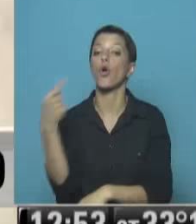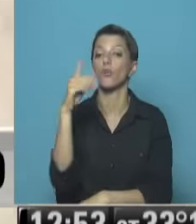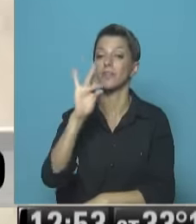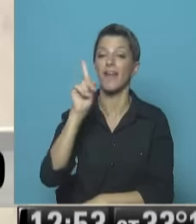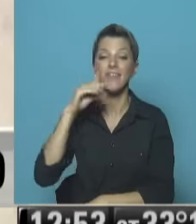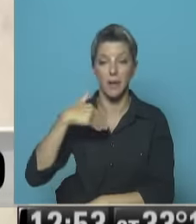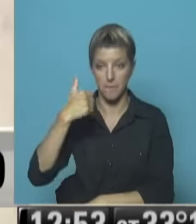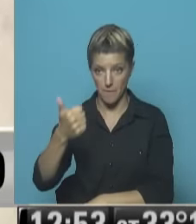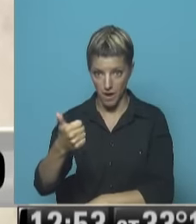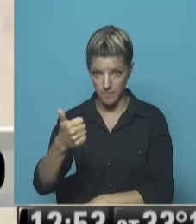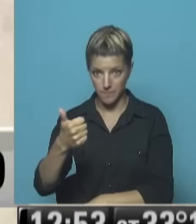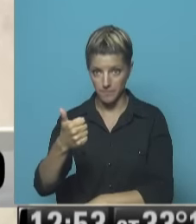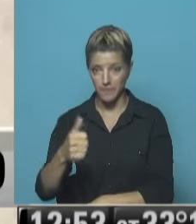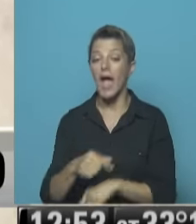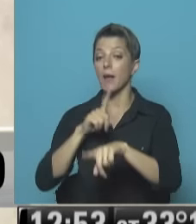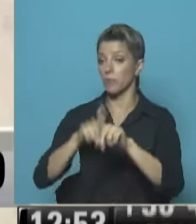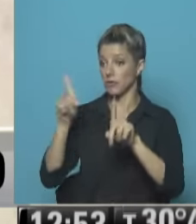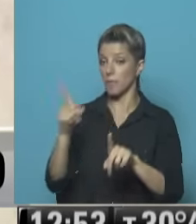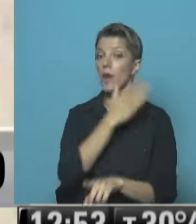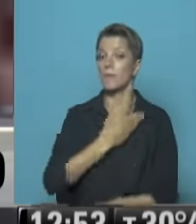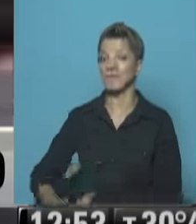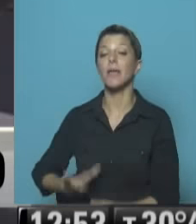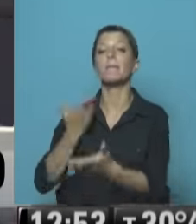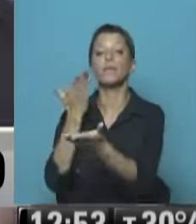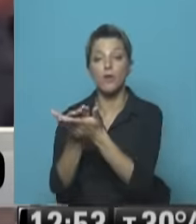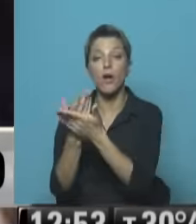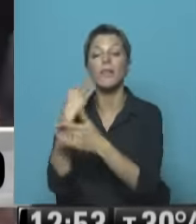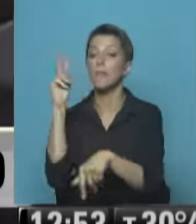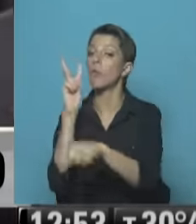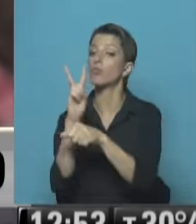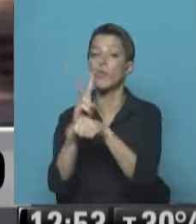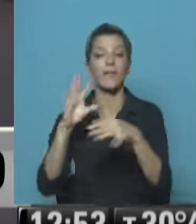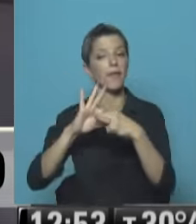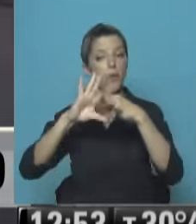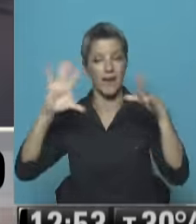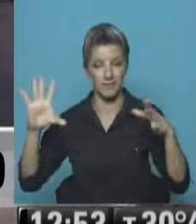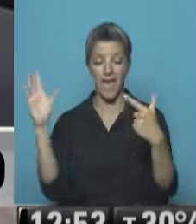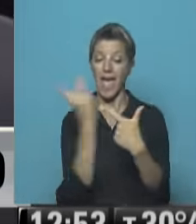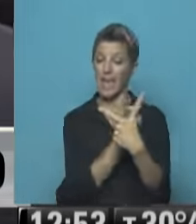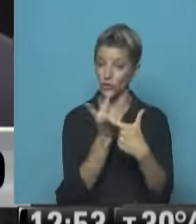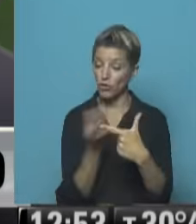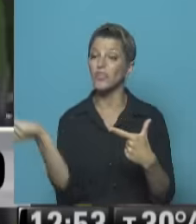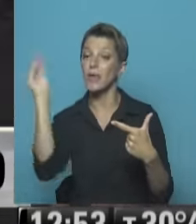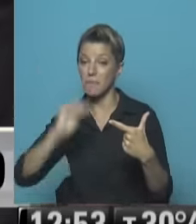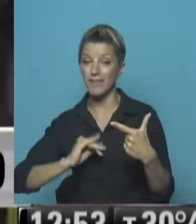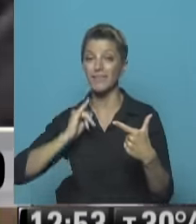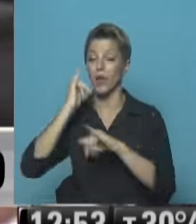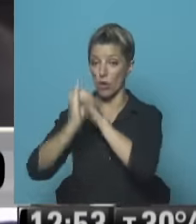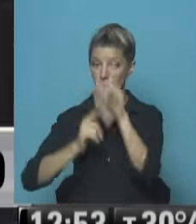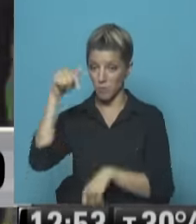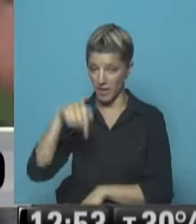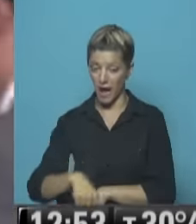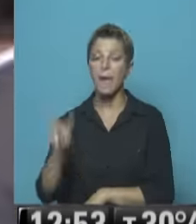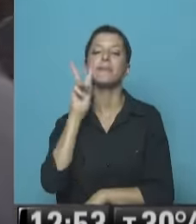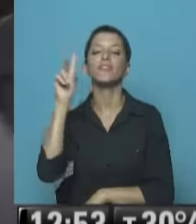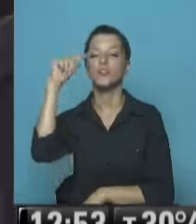Rousseff Y la mandataria Salió a pedir Que se defienda La democracia Todo esto Y mucho más Se lo contamos Como siempre